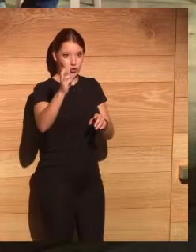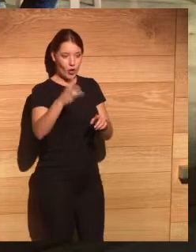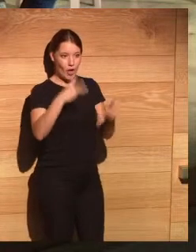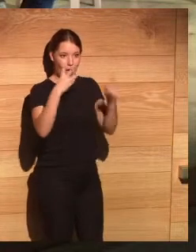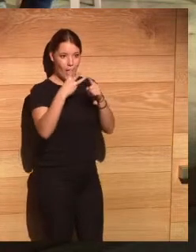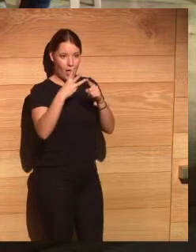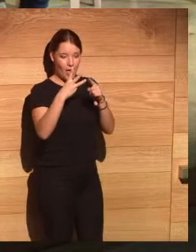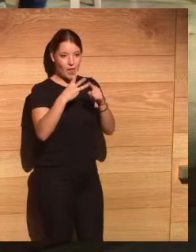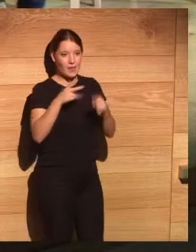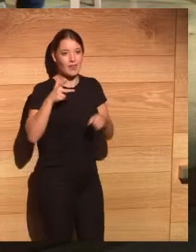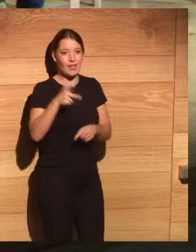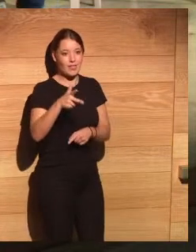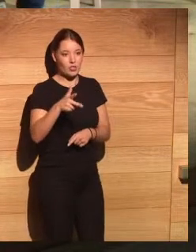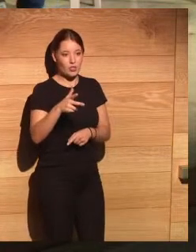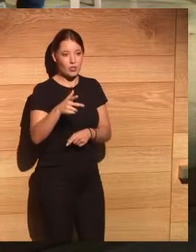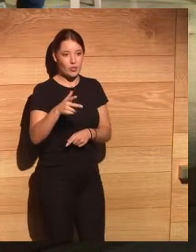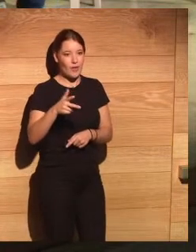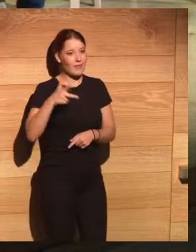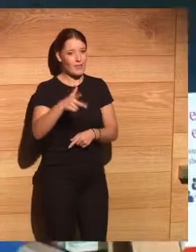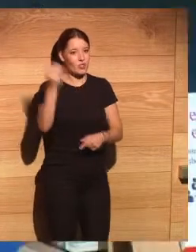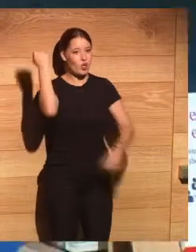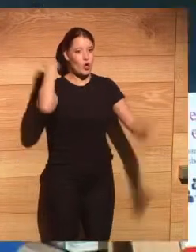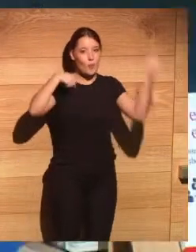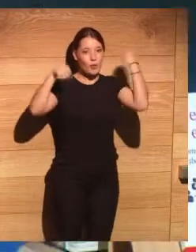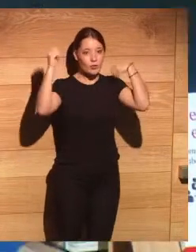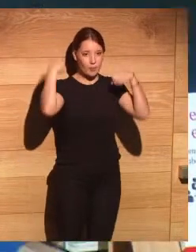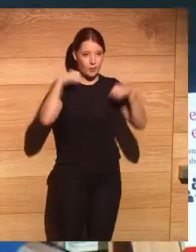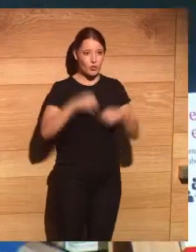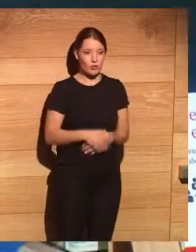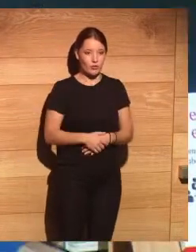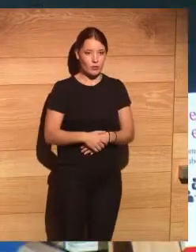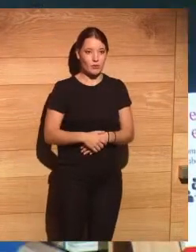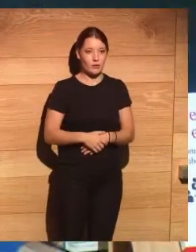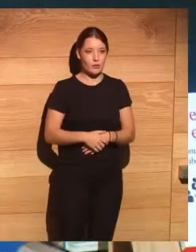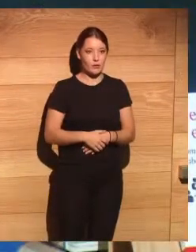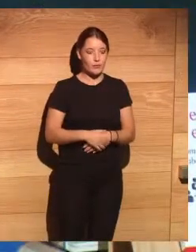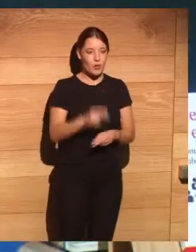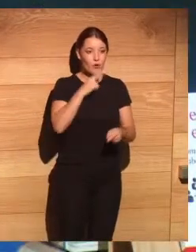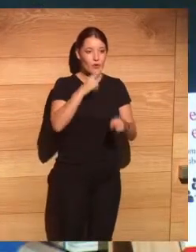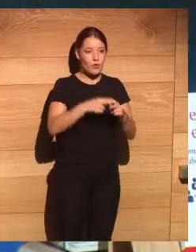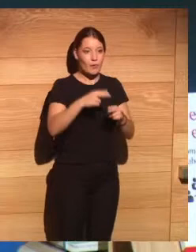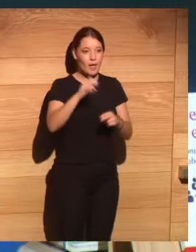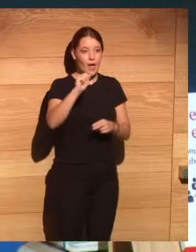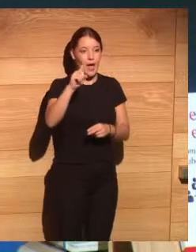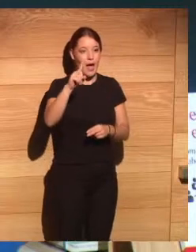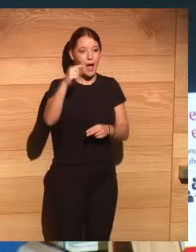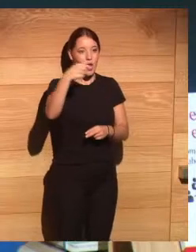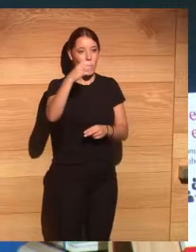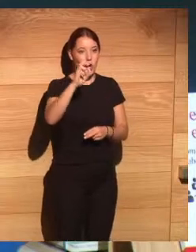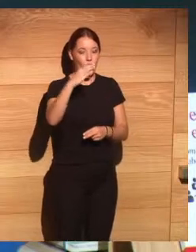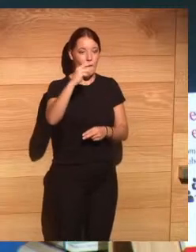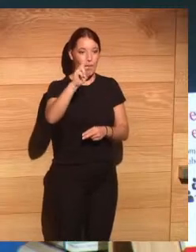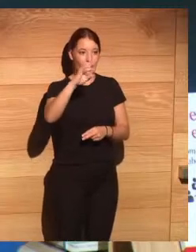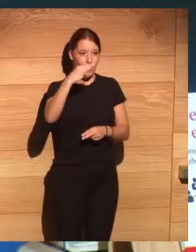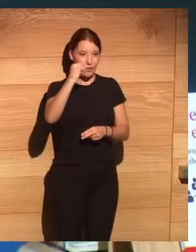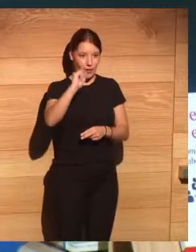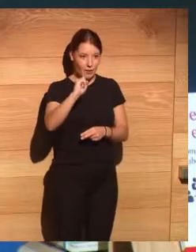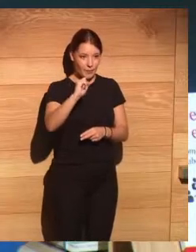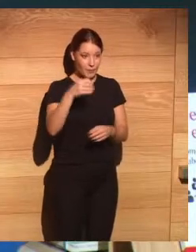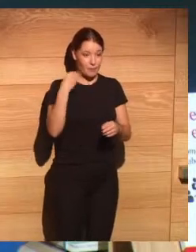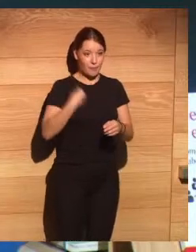derecho que más me preocupa que es el derecho al comportamiento que es lo que se llama la algocracia como los algoritmos nos quita nuestra libertad de elección